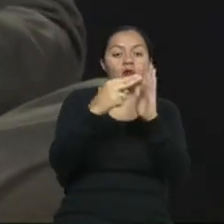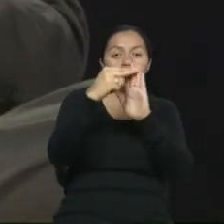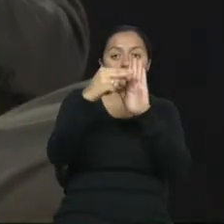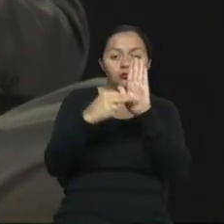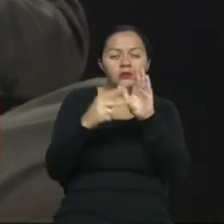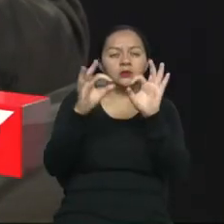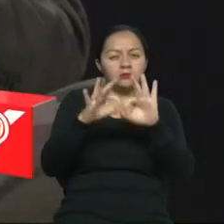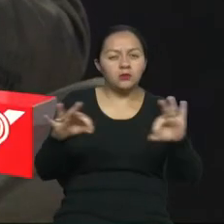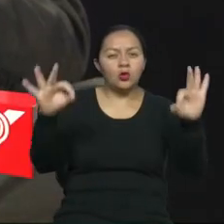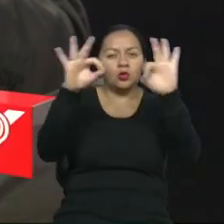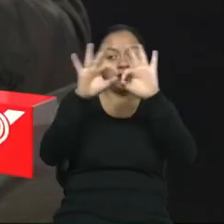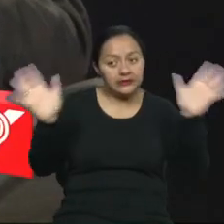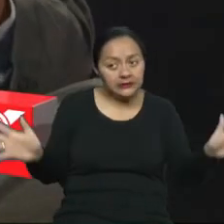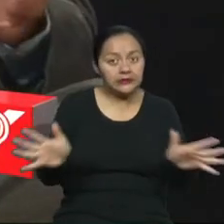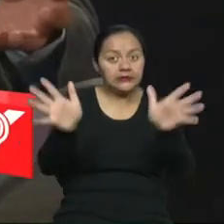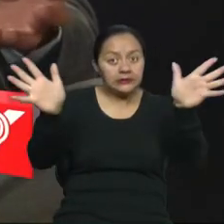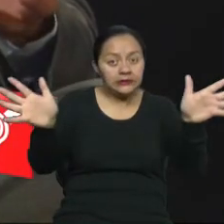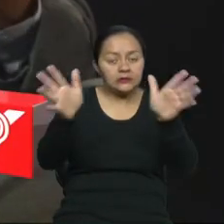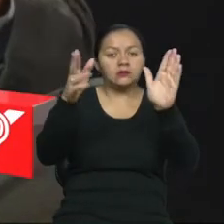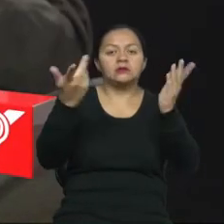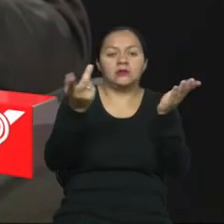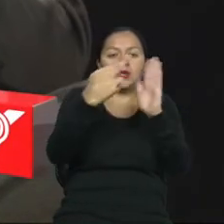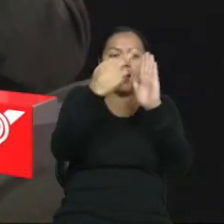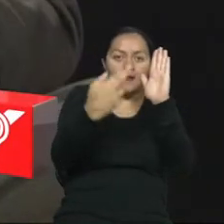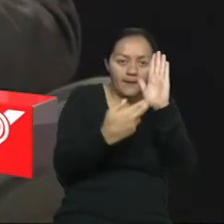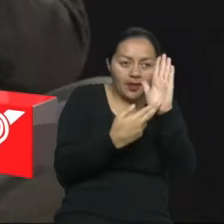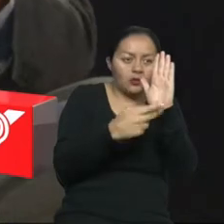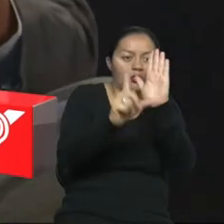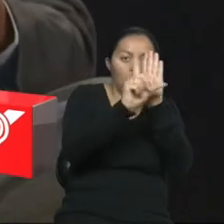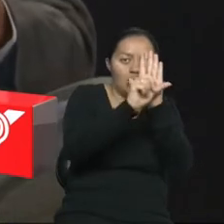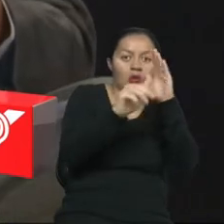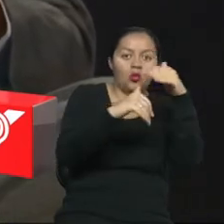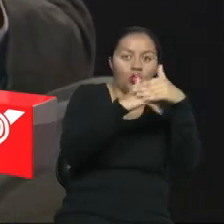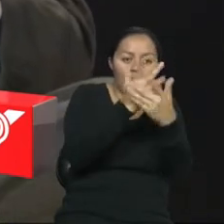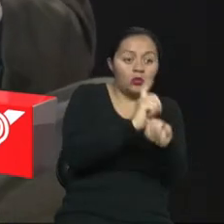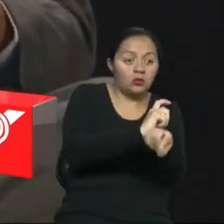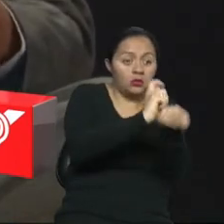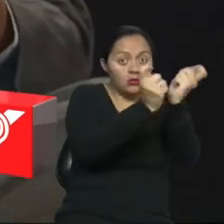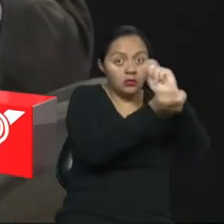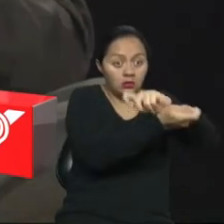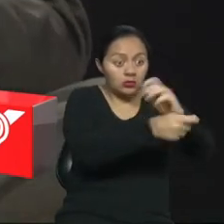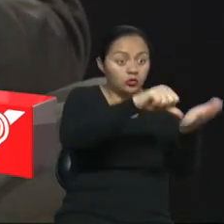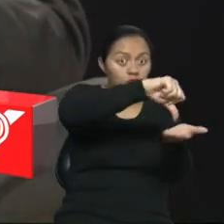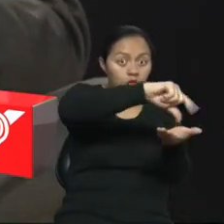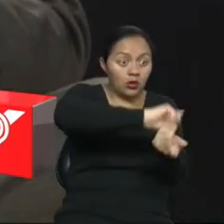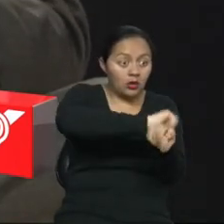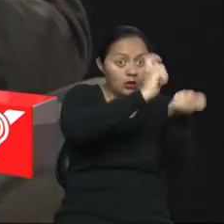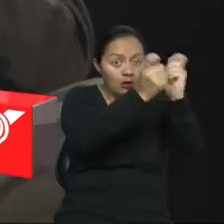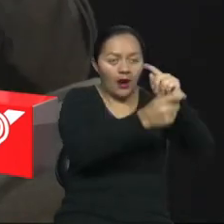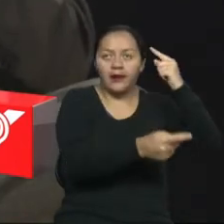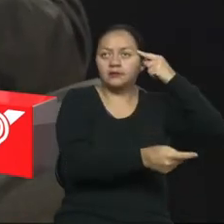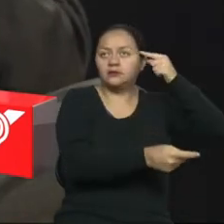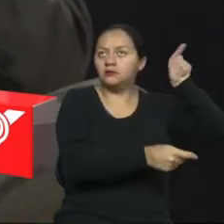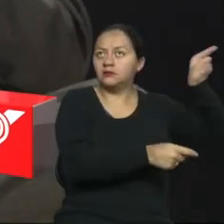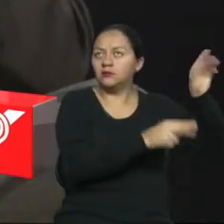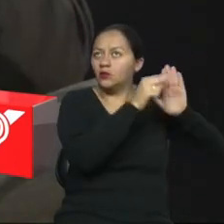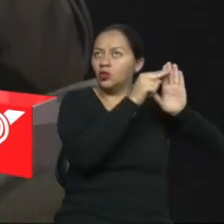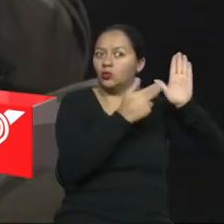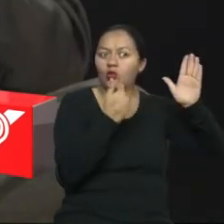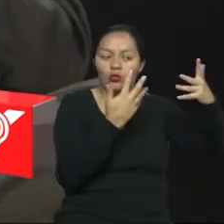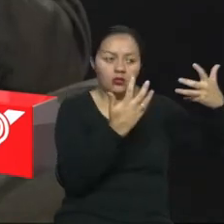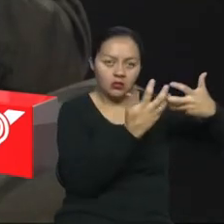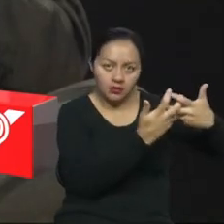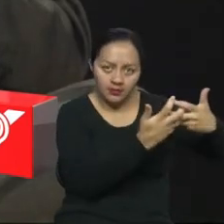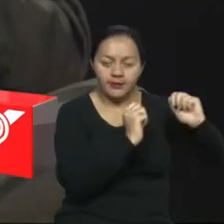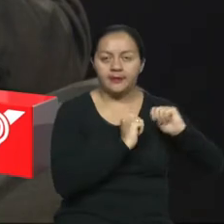impulsar todas aquellas normas que facilitan proyectos de regeneración urbana, que las nuevas edificaciones cuenten con todos los